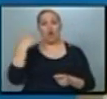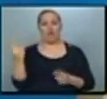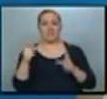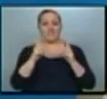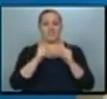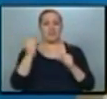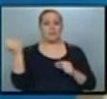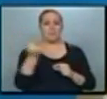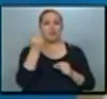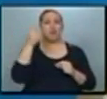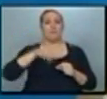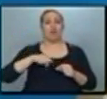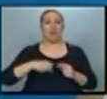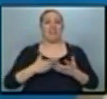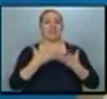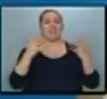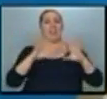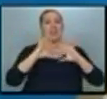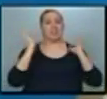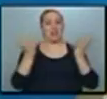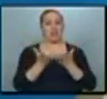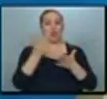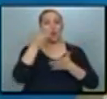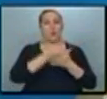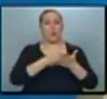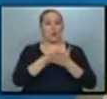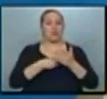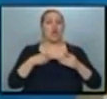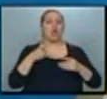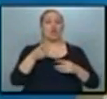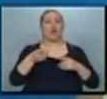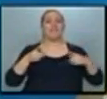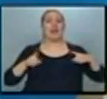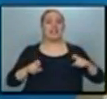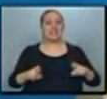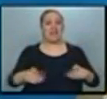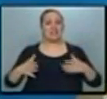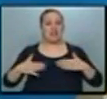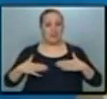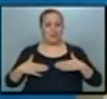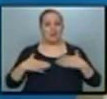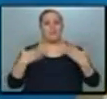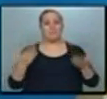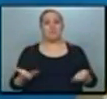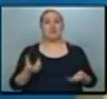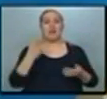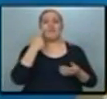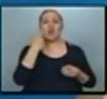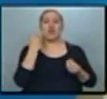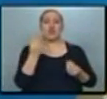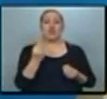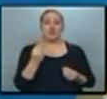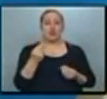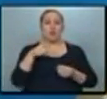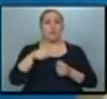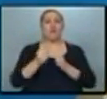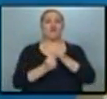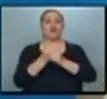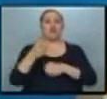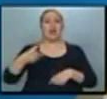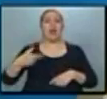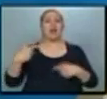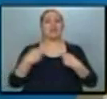importante, porque es el Día Internacional de la Lucha contra el Cáncer de Mama. Por eso vamos a conocer cómo funciona la Asociación